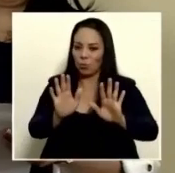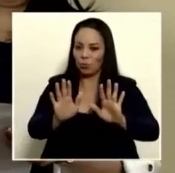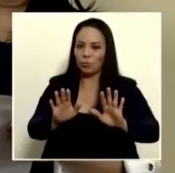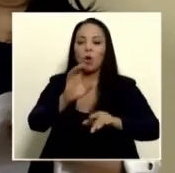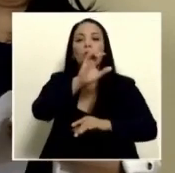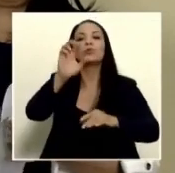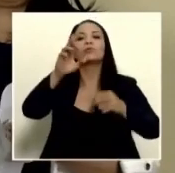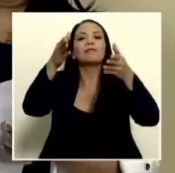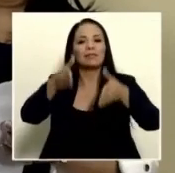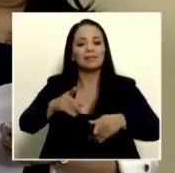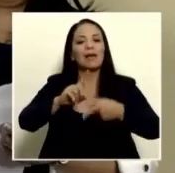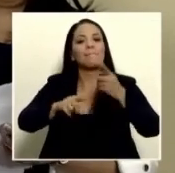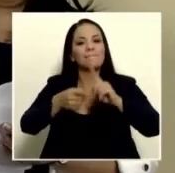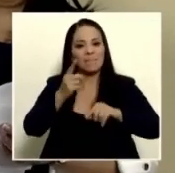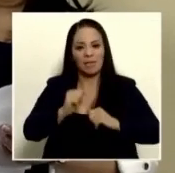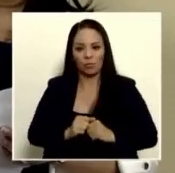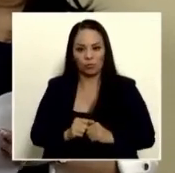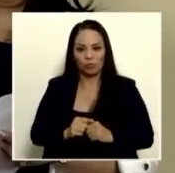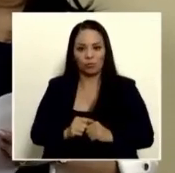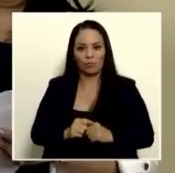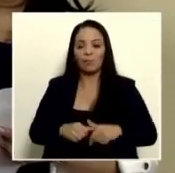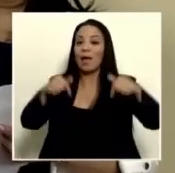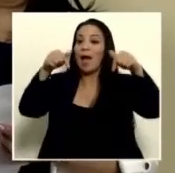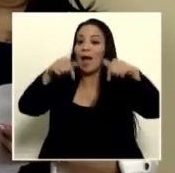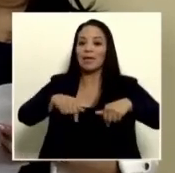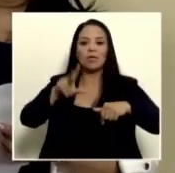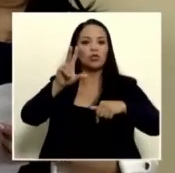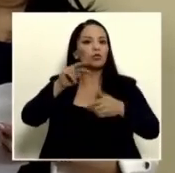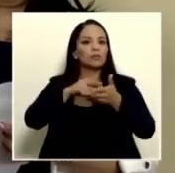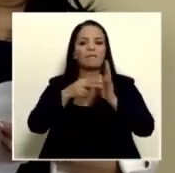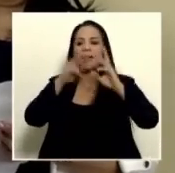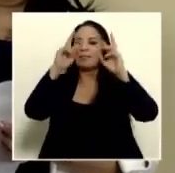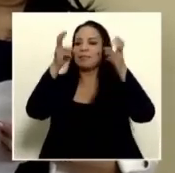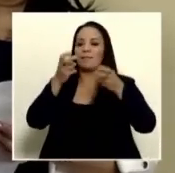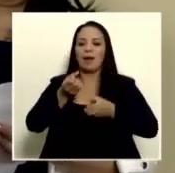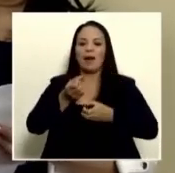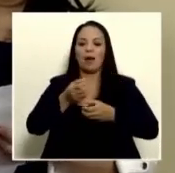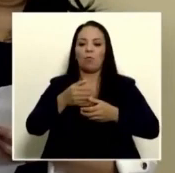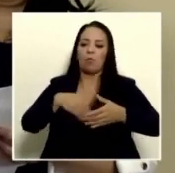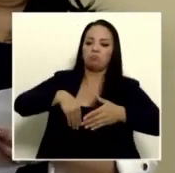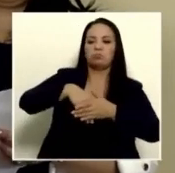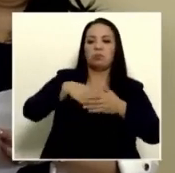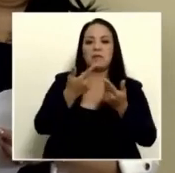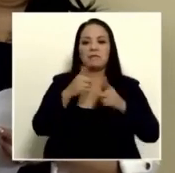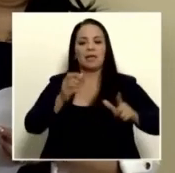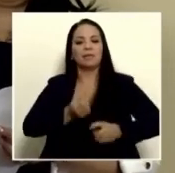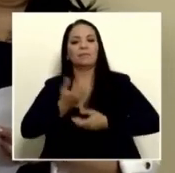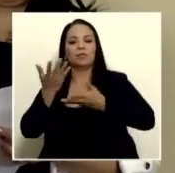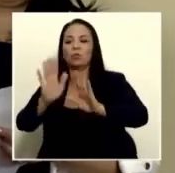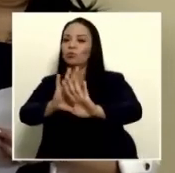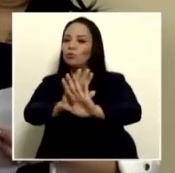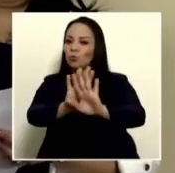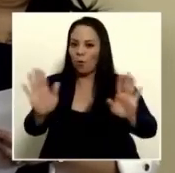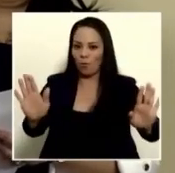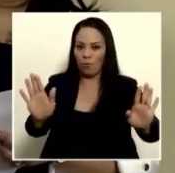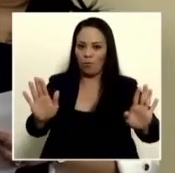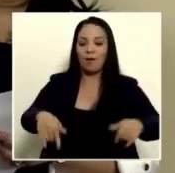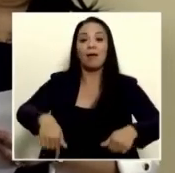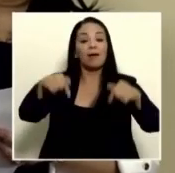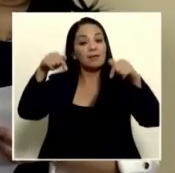sepan que esto no se trata de la libertad de expresión. Se trata de que un grupo empresarial empresarial